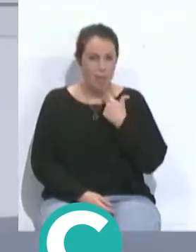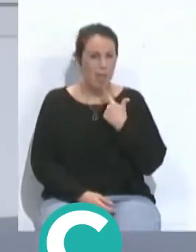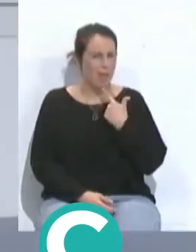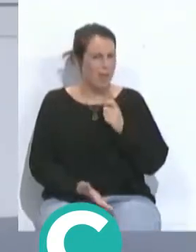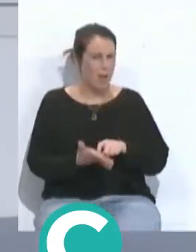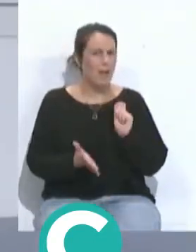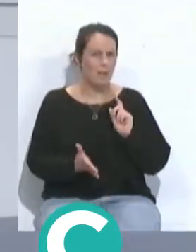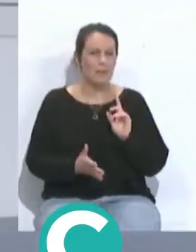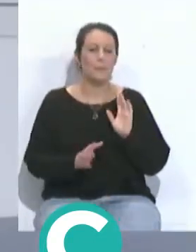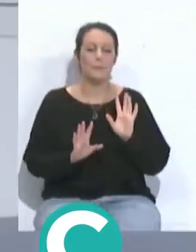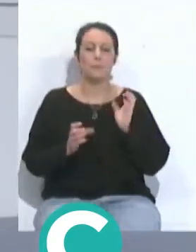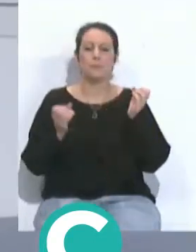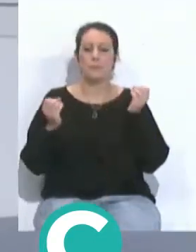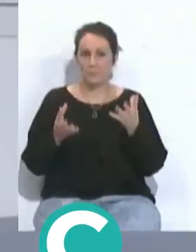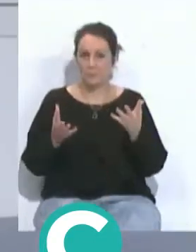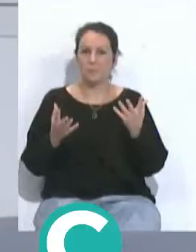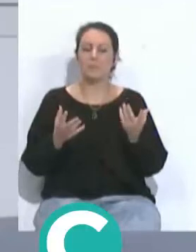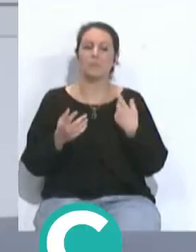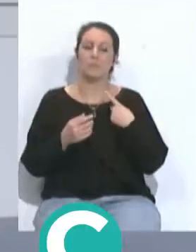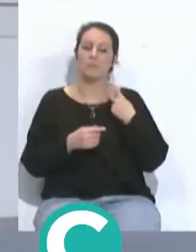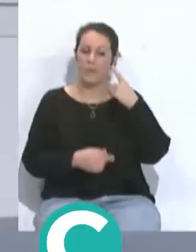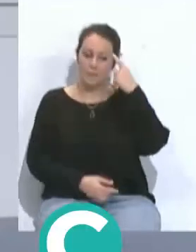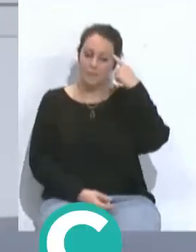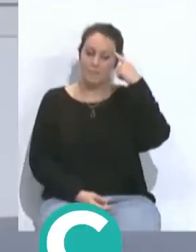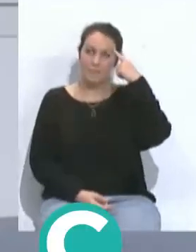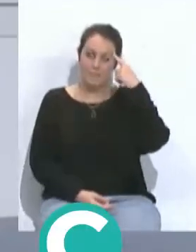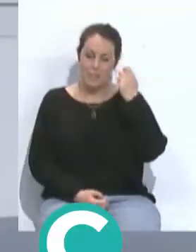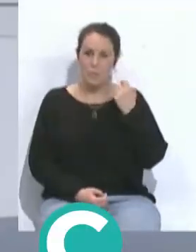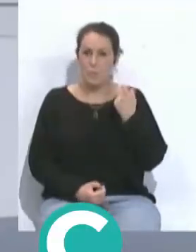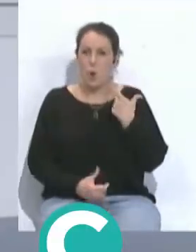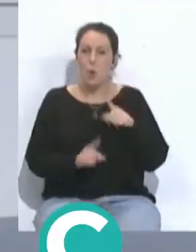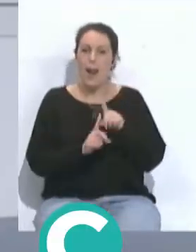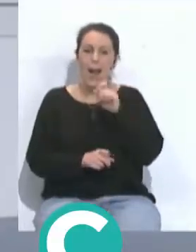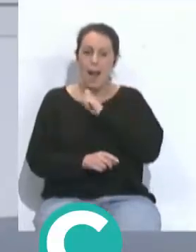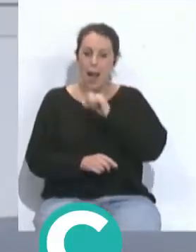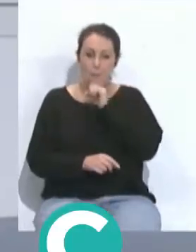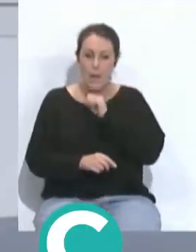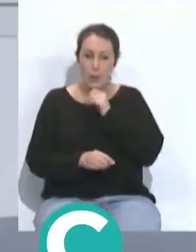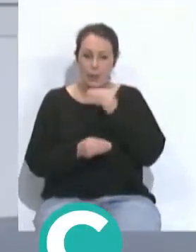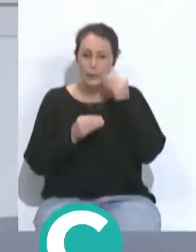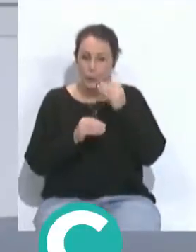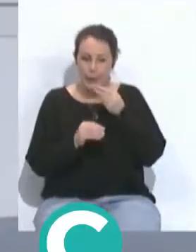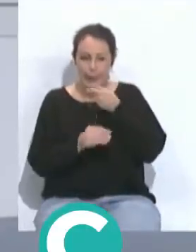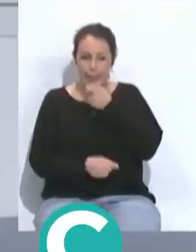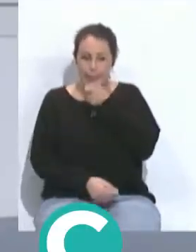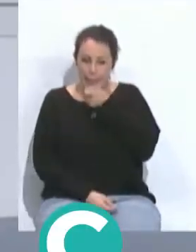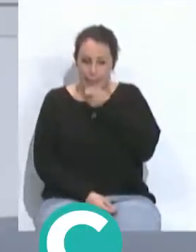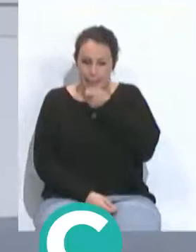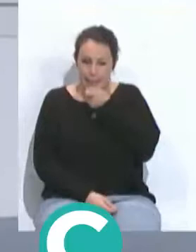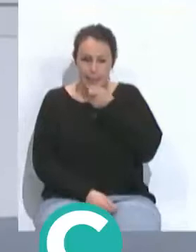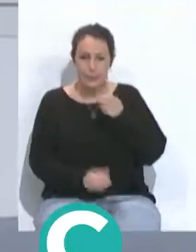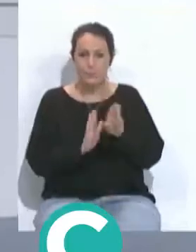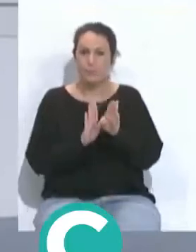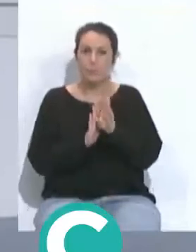eso, pero bueno, los nostálgicos todavía somos un poquito como el abuelo cebolleta, que nos estamos manteniendo